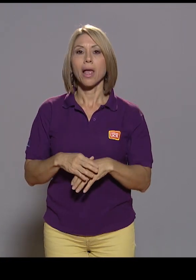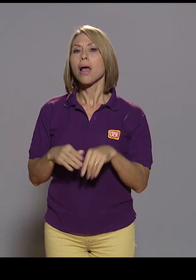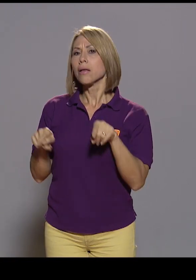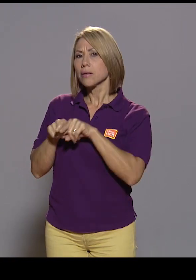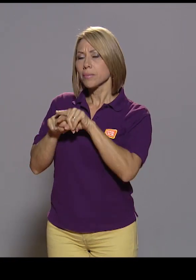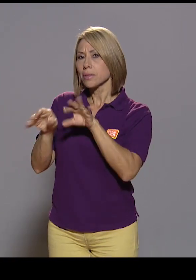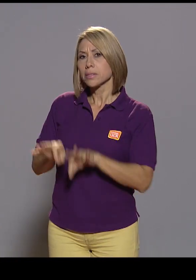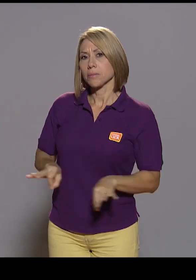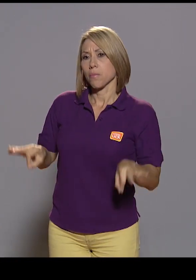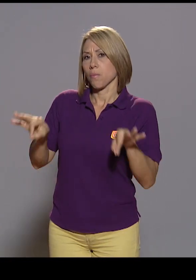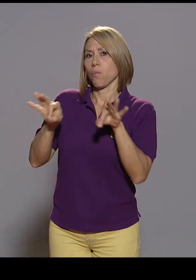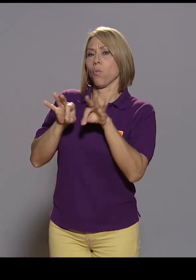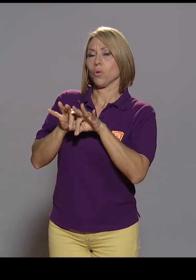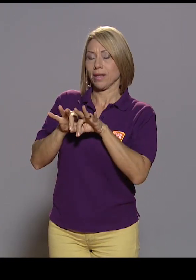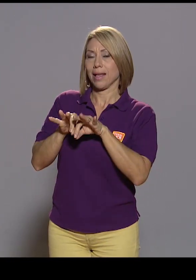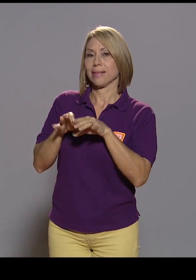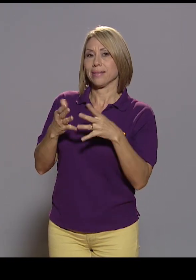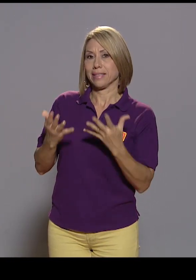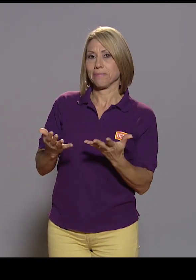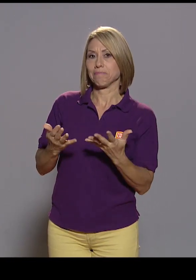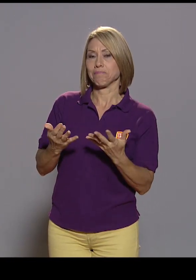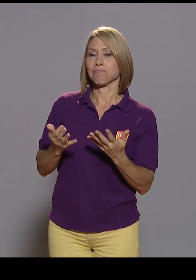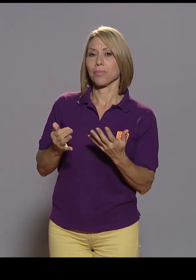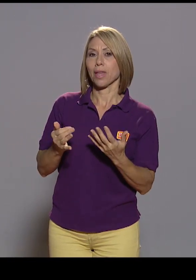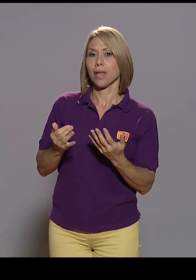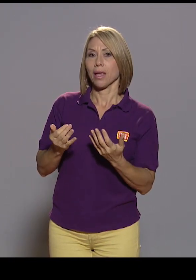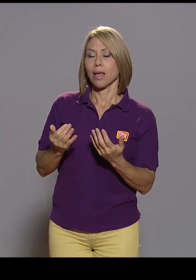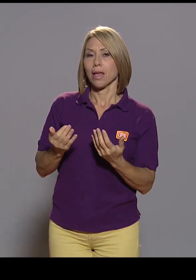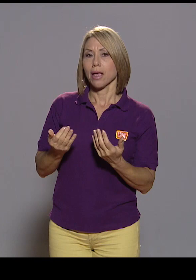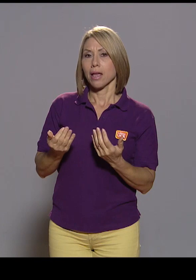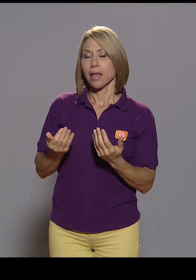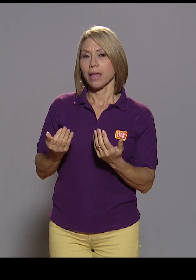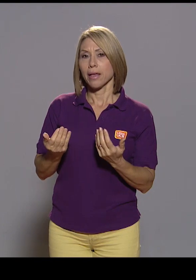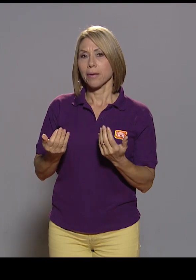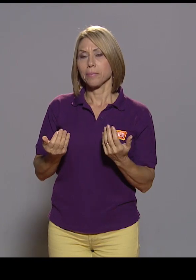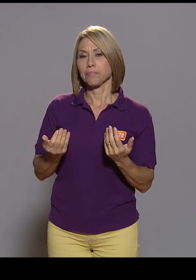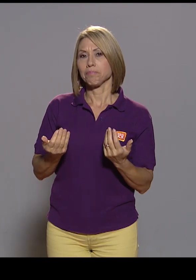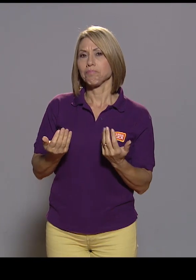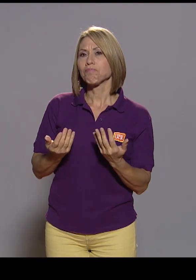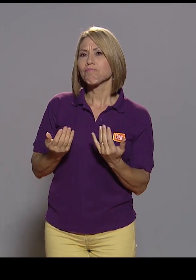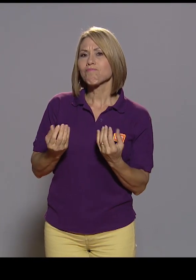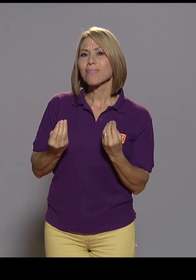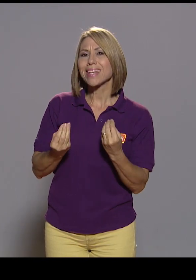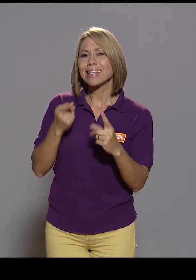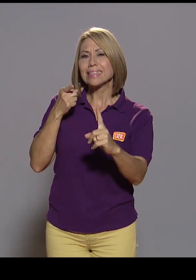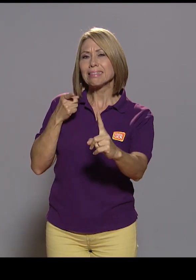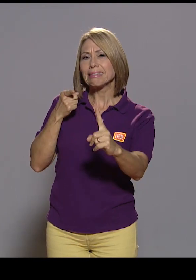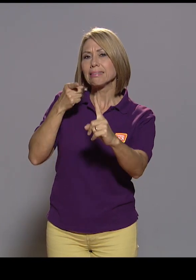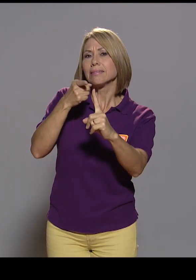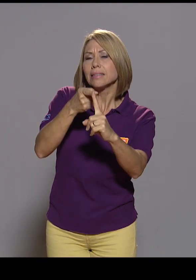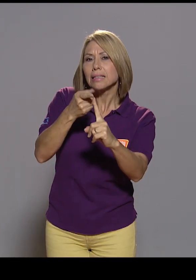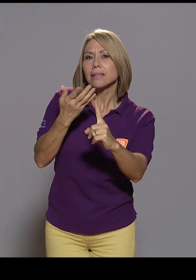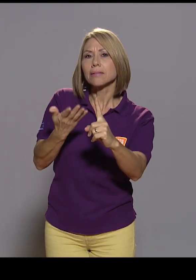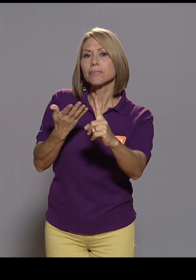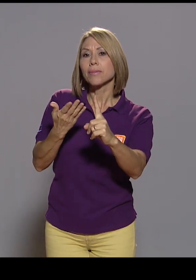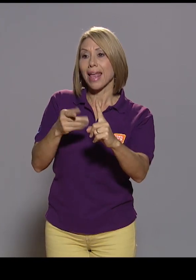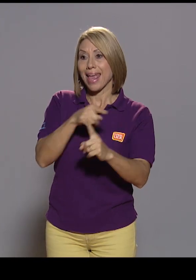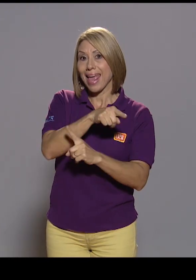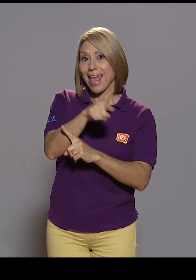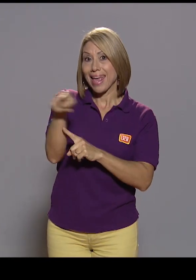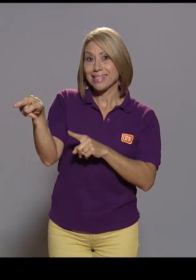mencionábamos hace un ratito en el inicio de la entrevista. La idea es que estos